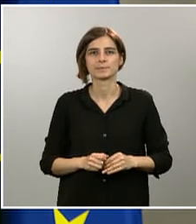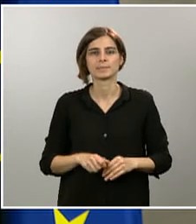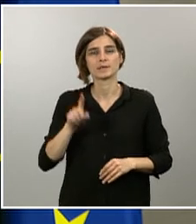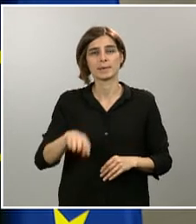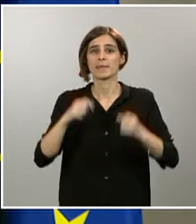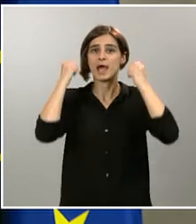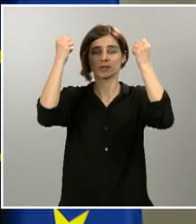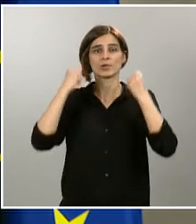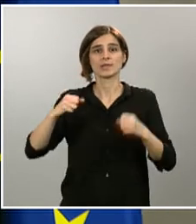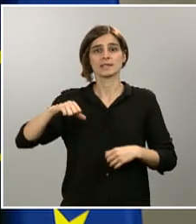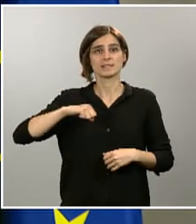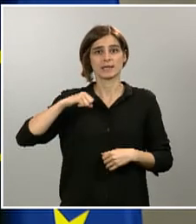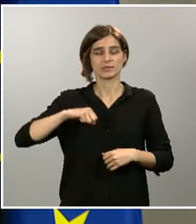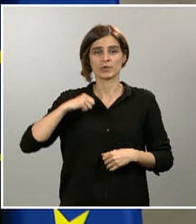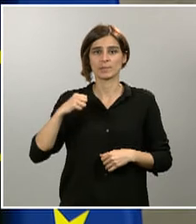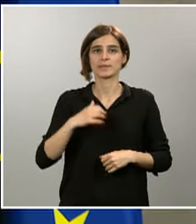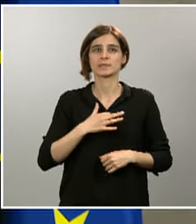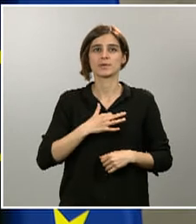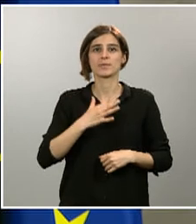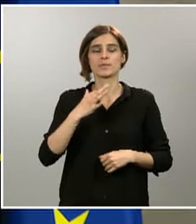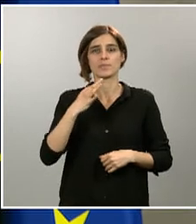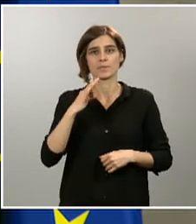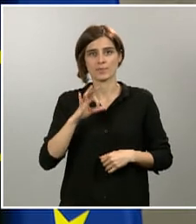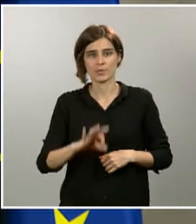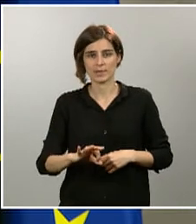regular la prestación económica